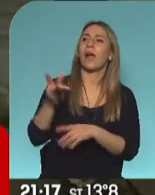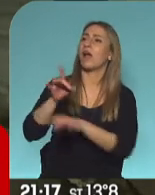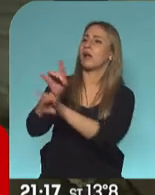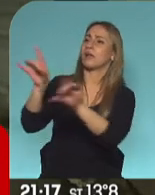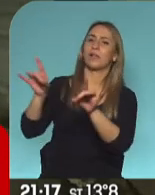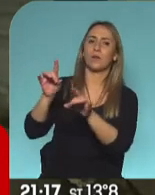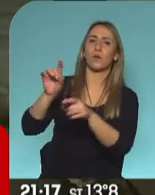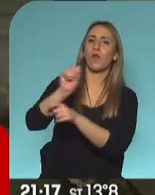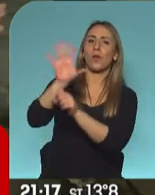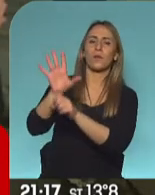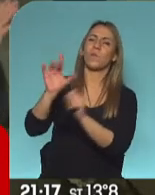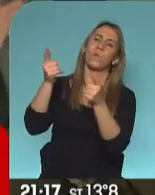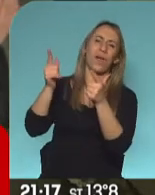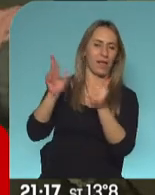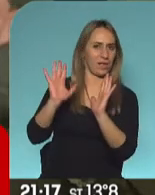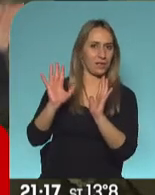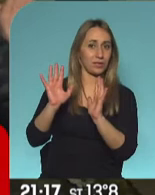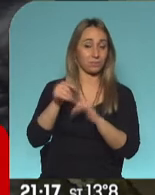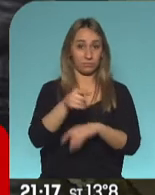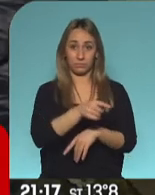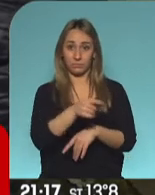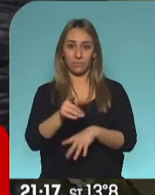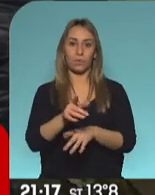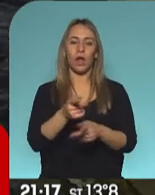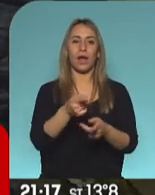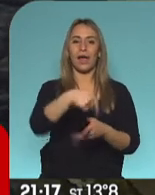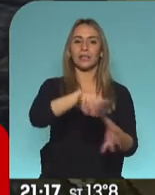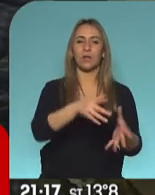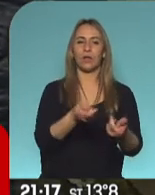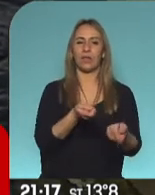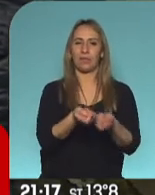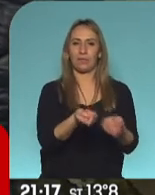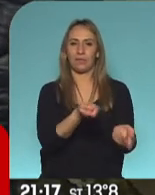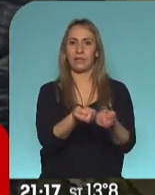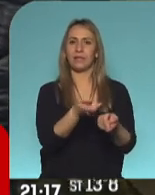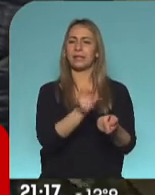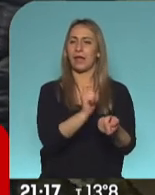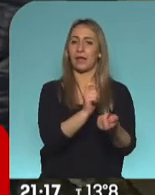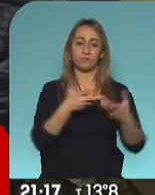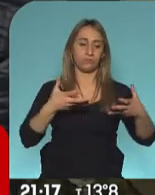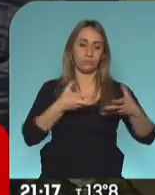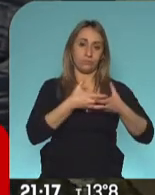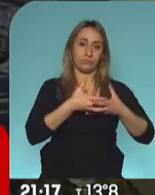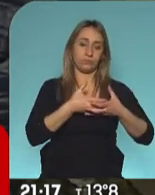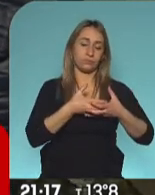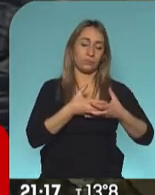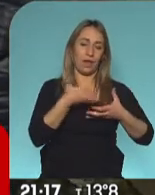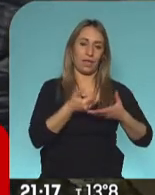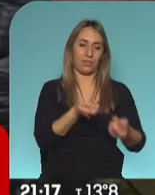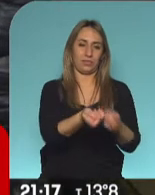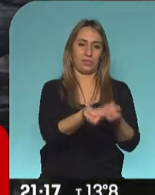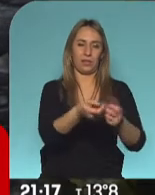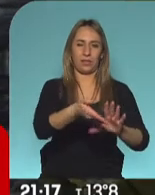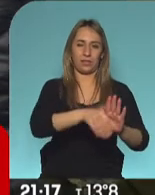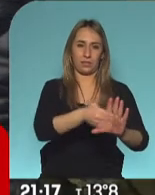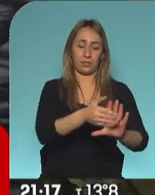niegan la realidad, tremendo, y además están manipulados por sistemas o por, digamos, como por movimientos de hoy y demás. Pobre gente, yo